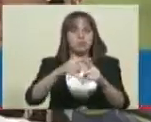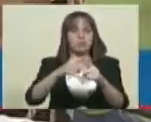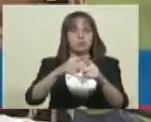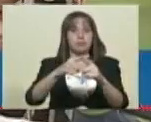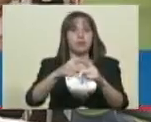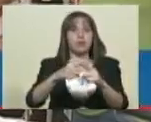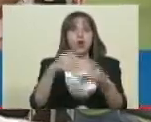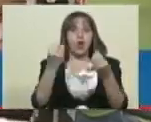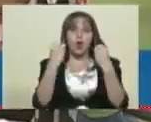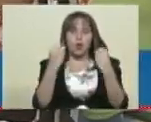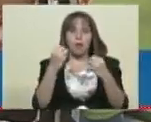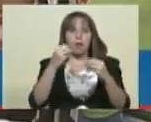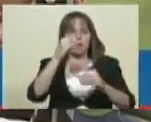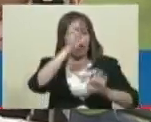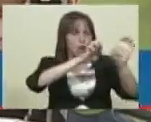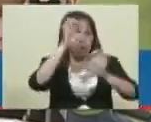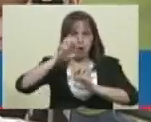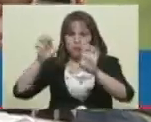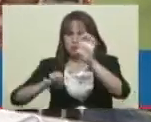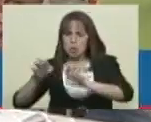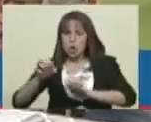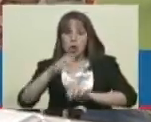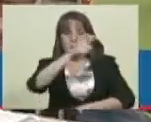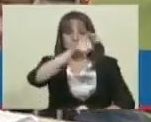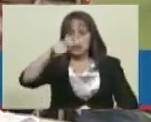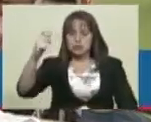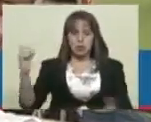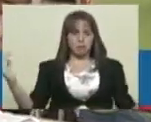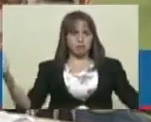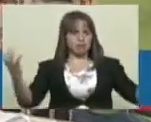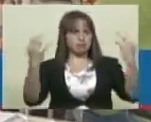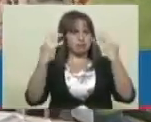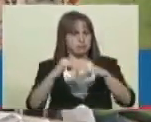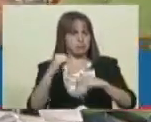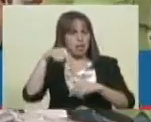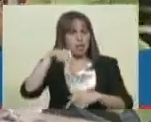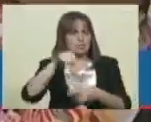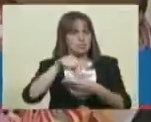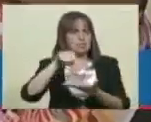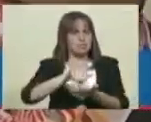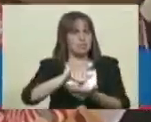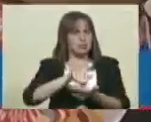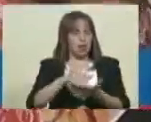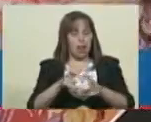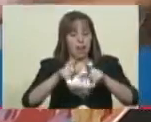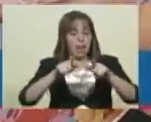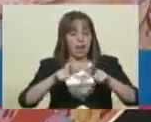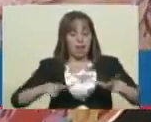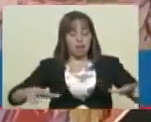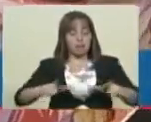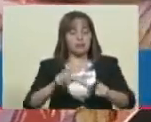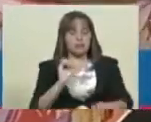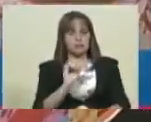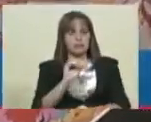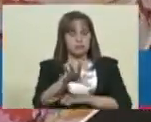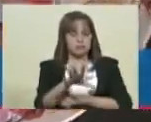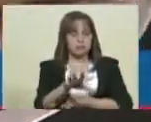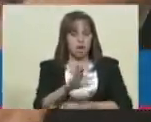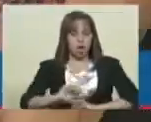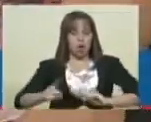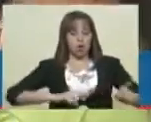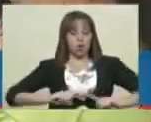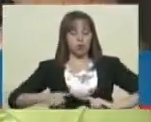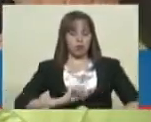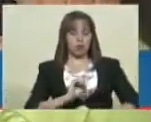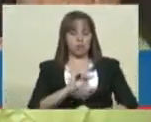a estar chequeando las personas que vengan de otros centros a través de las mismas mensajerías de texto, de los coordinadores